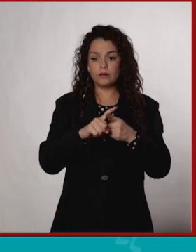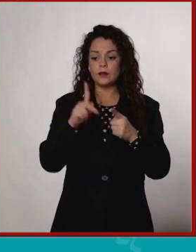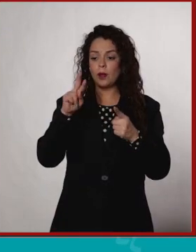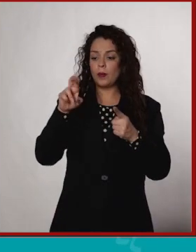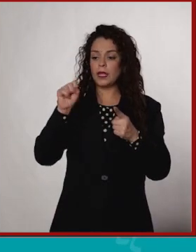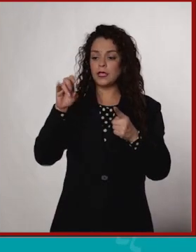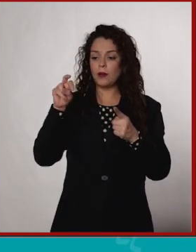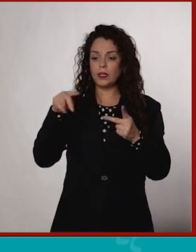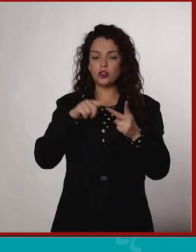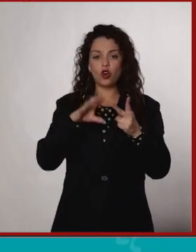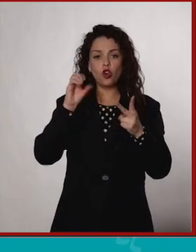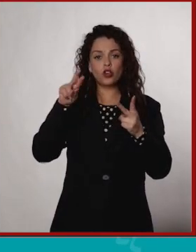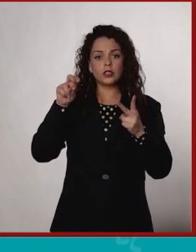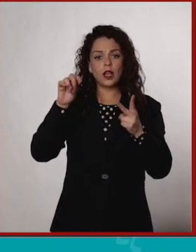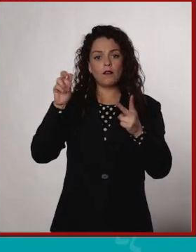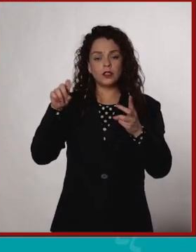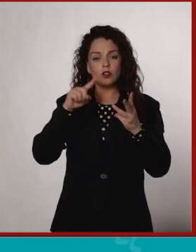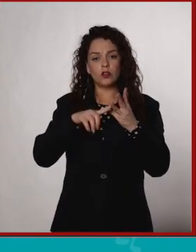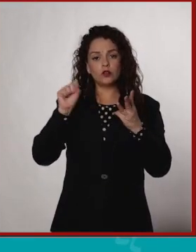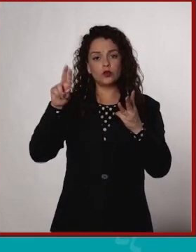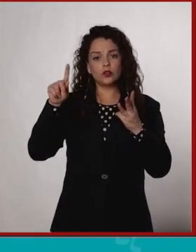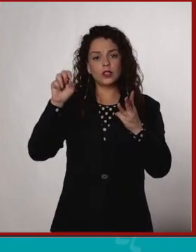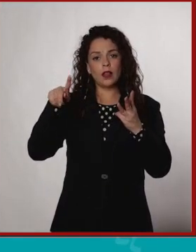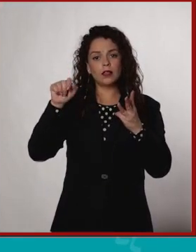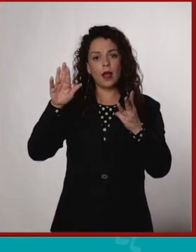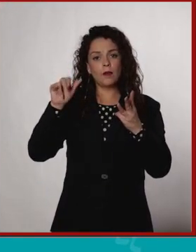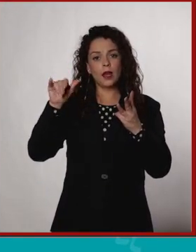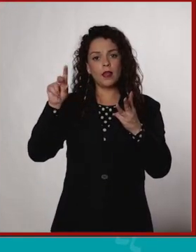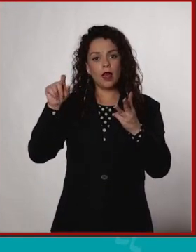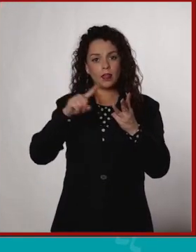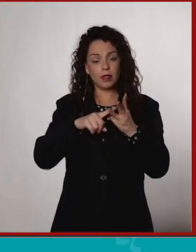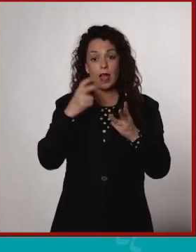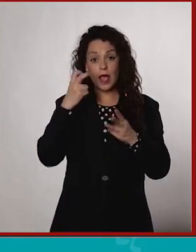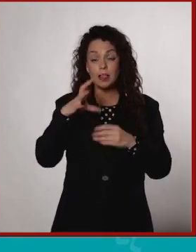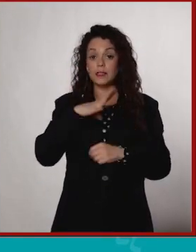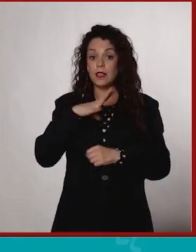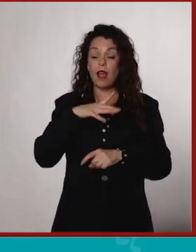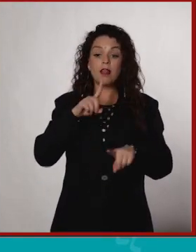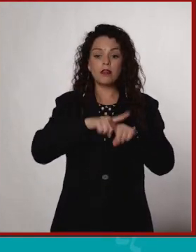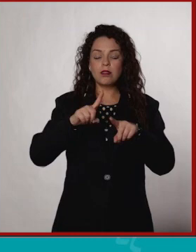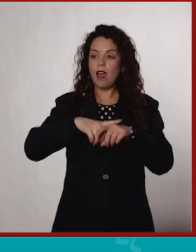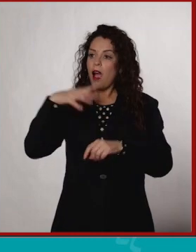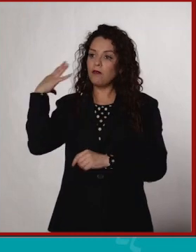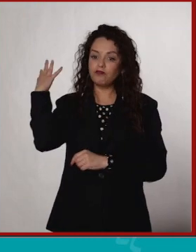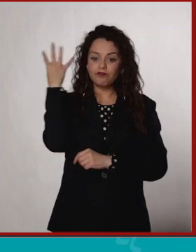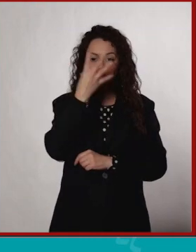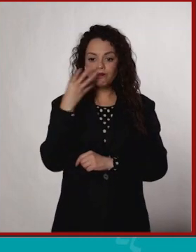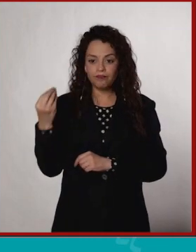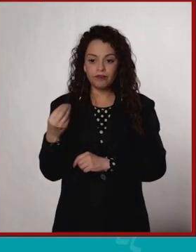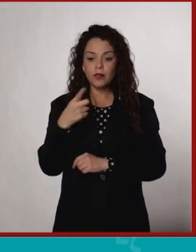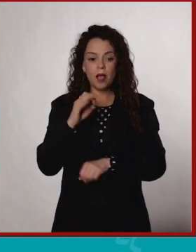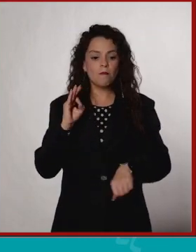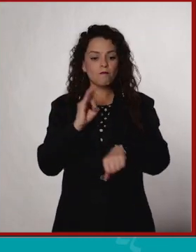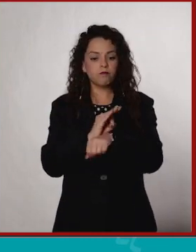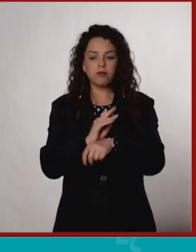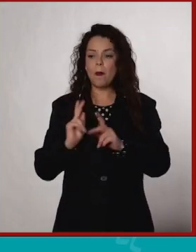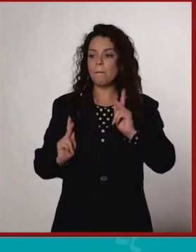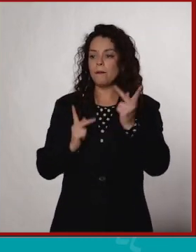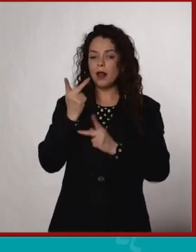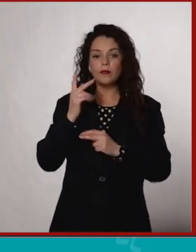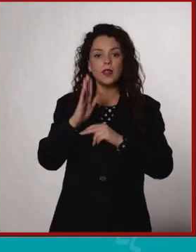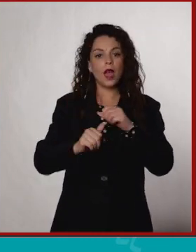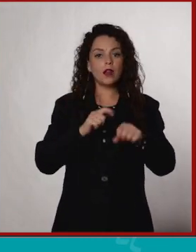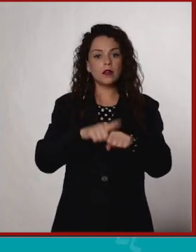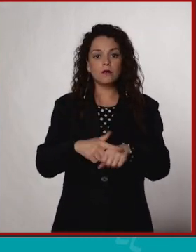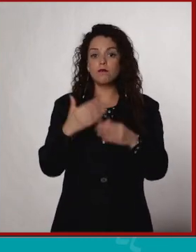preservación, conservación y sustentabilidad. Gracias a ello, se han conservado sitios de gran belleza y se han protegido